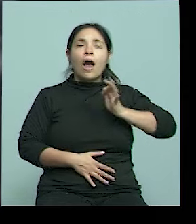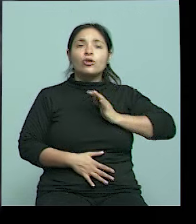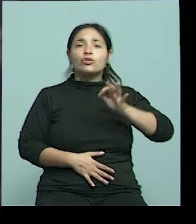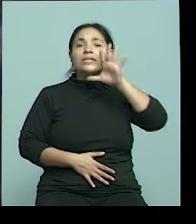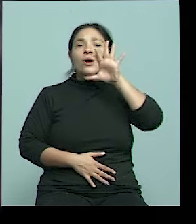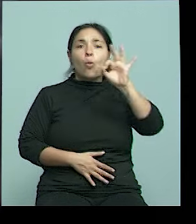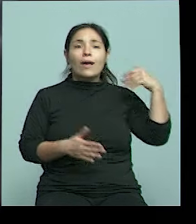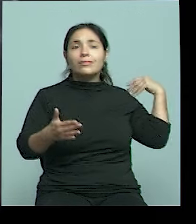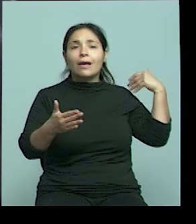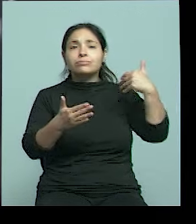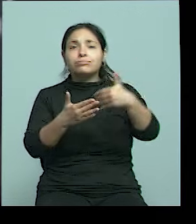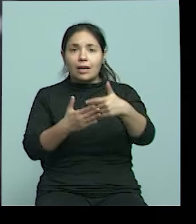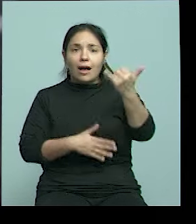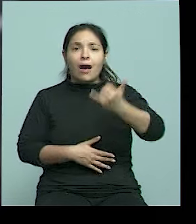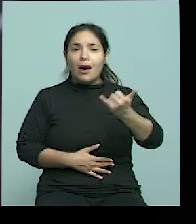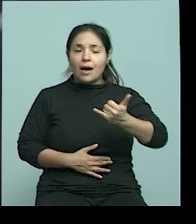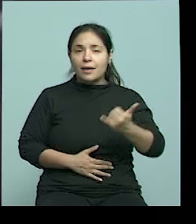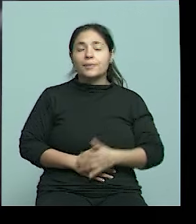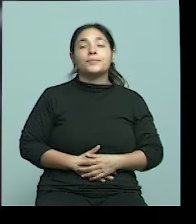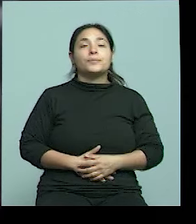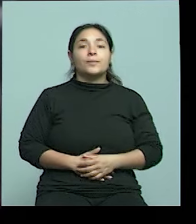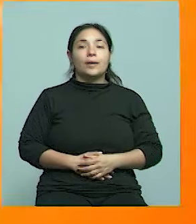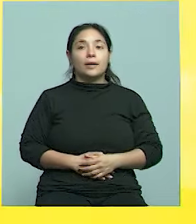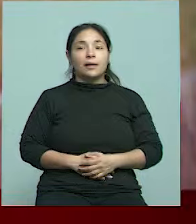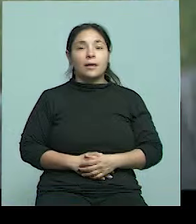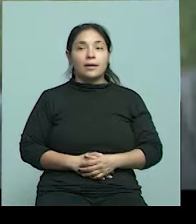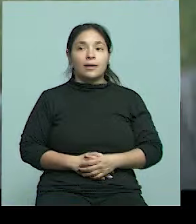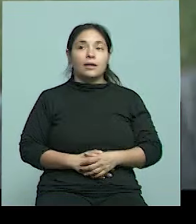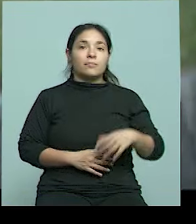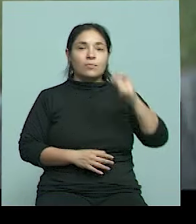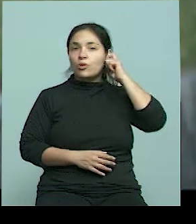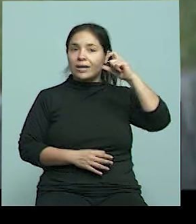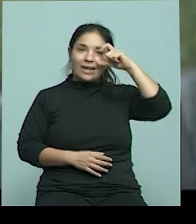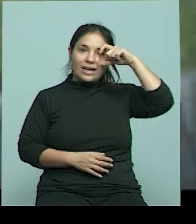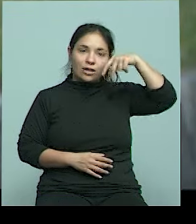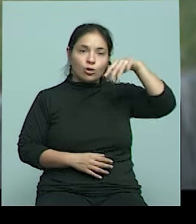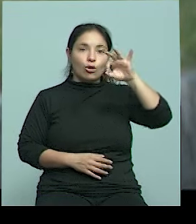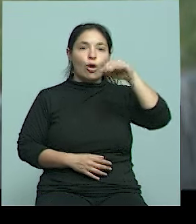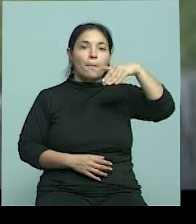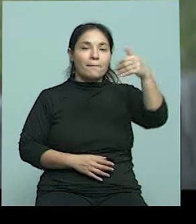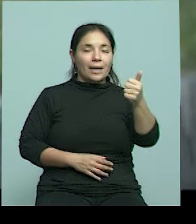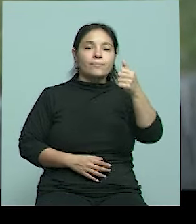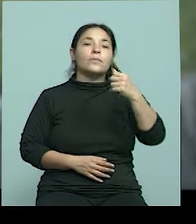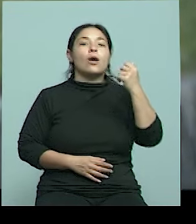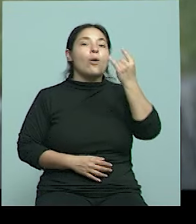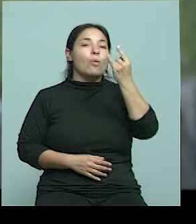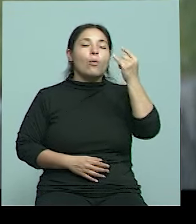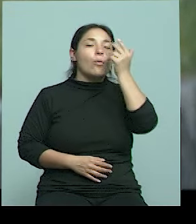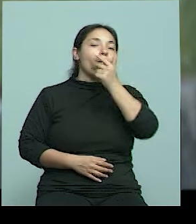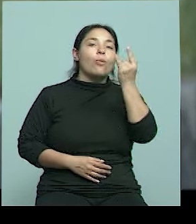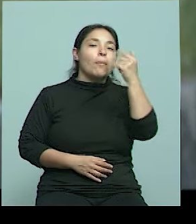que entonces está eso descubierto. ¿Y el genoma humano, para que lo entiendan las personas, qué es que es?